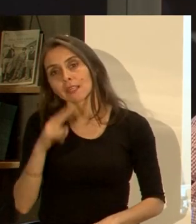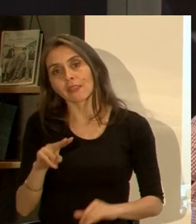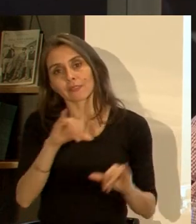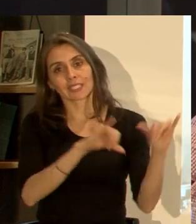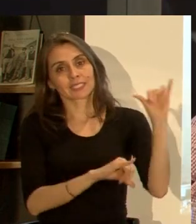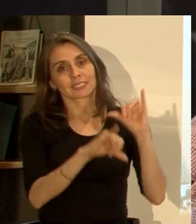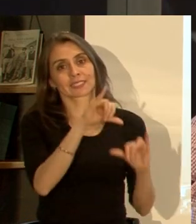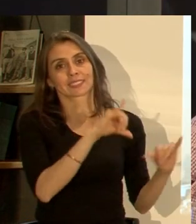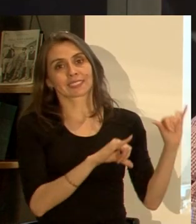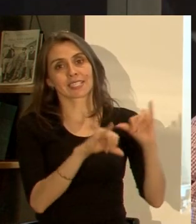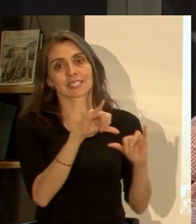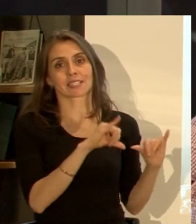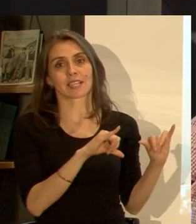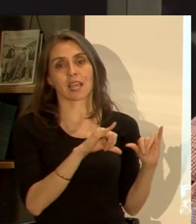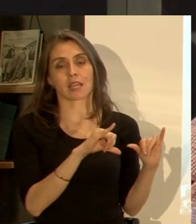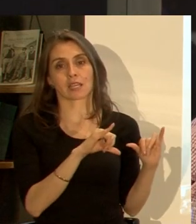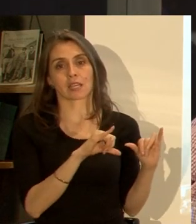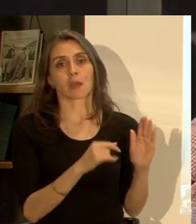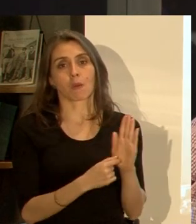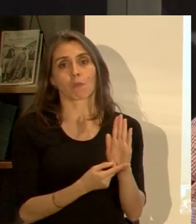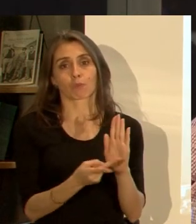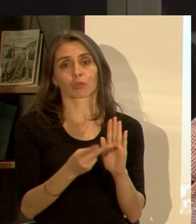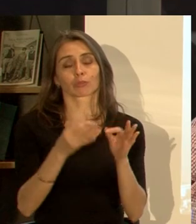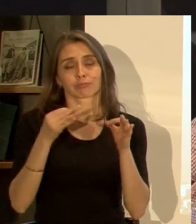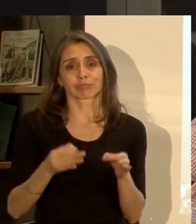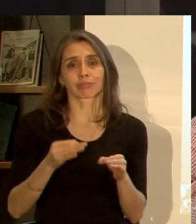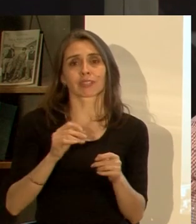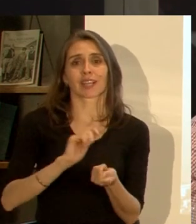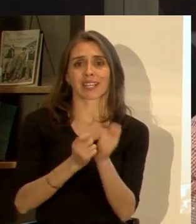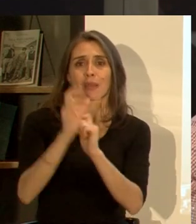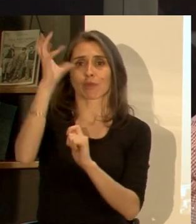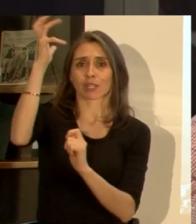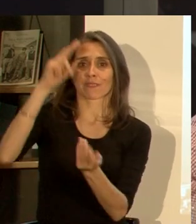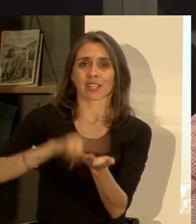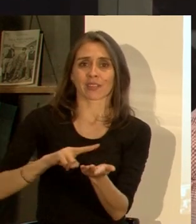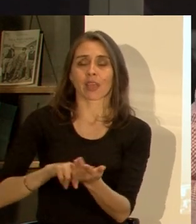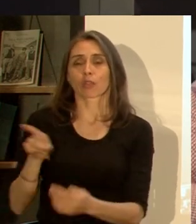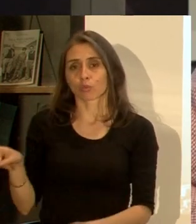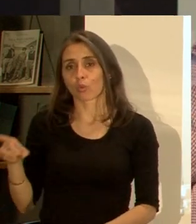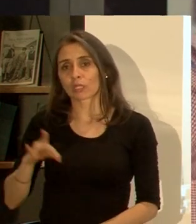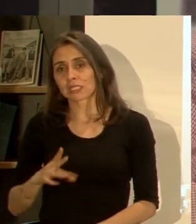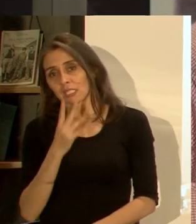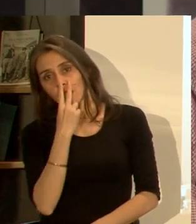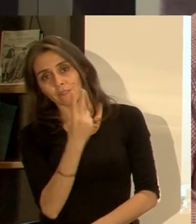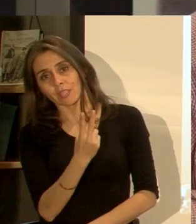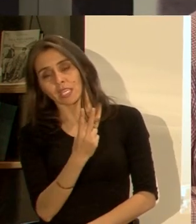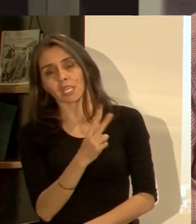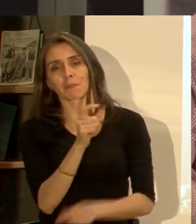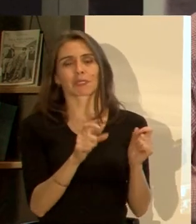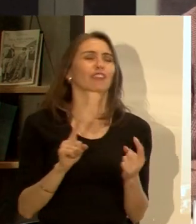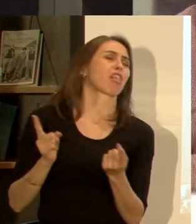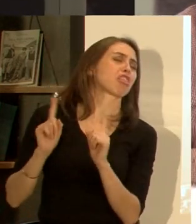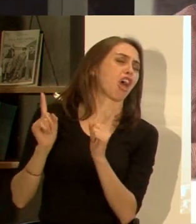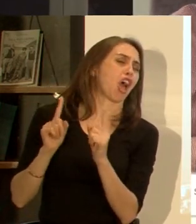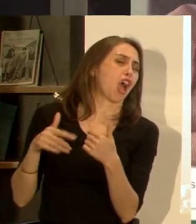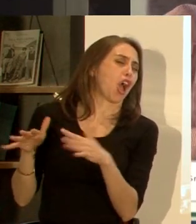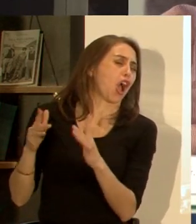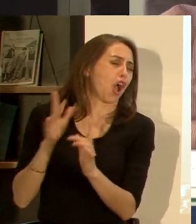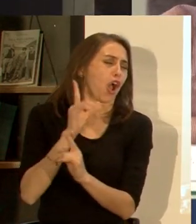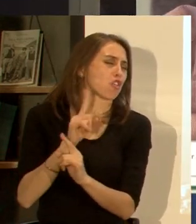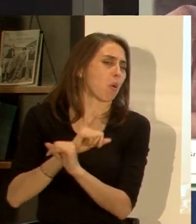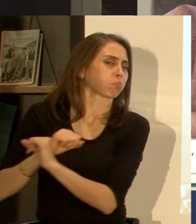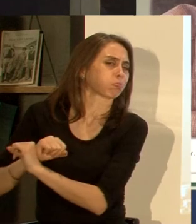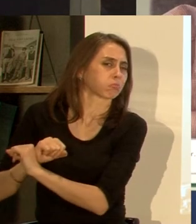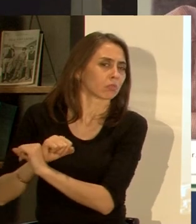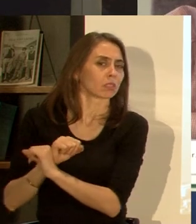ciencia obviamente demuestra que el cambio climático es real tú en nuestro país ves resistencia ¿cómo ves?